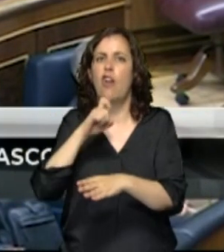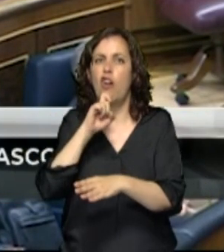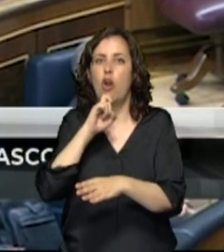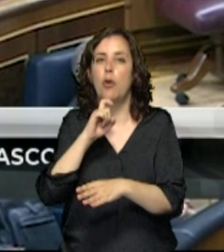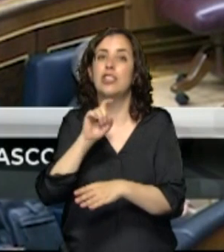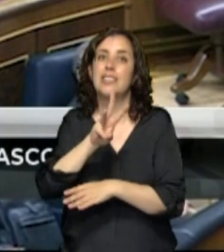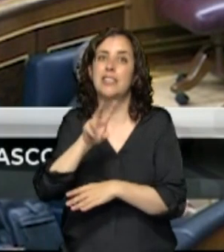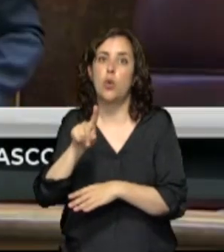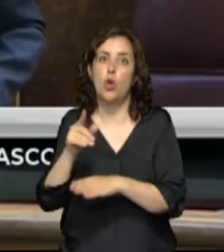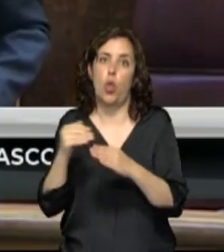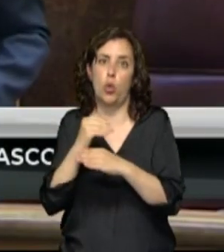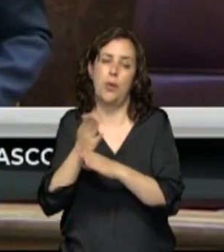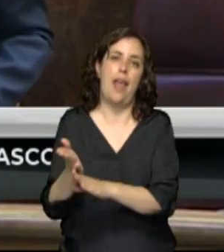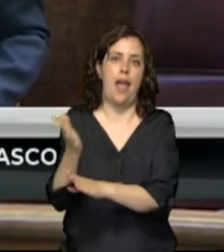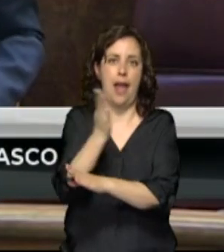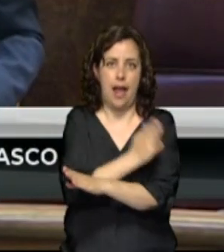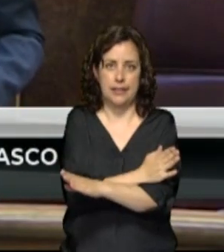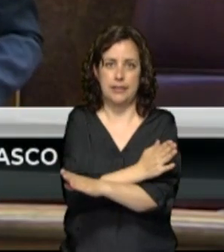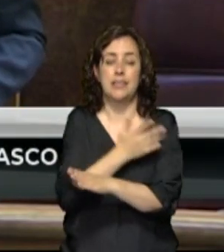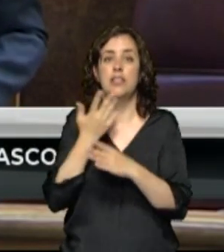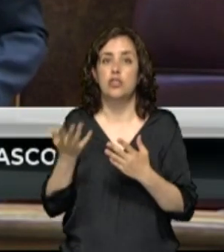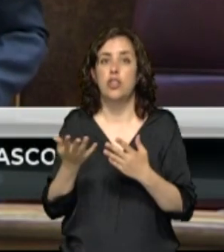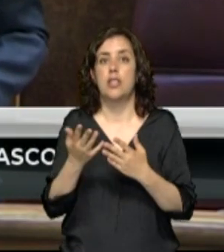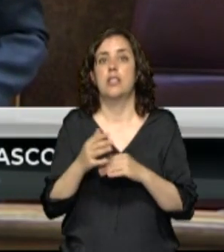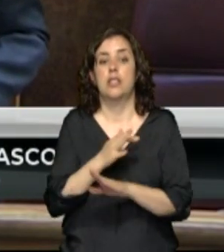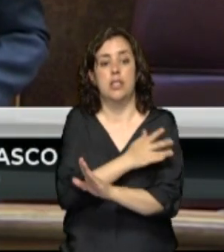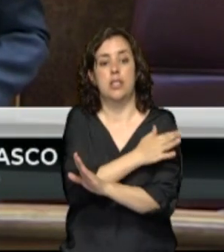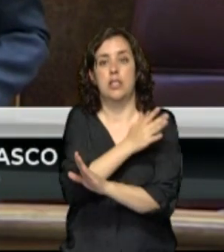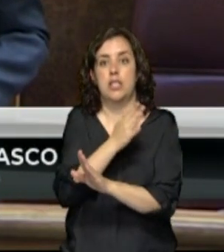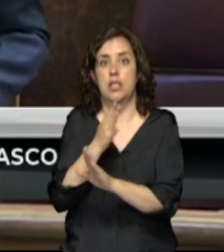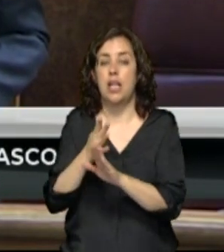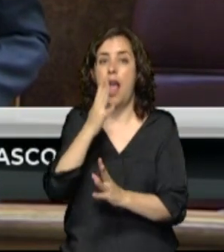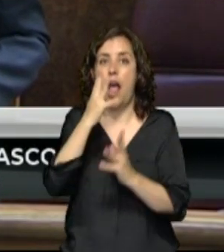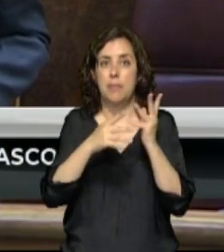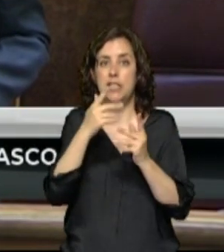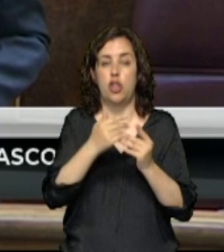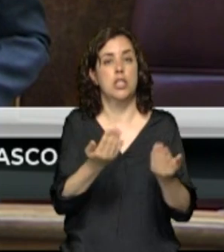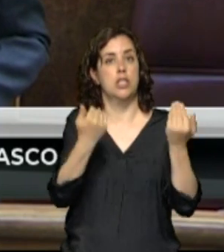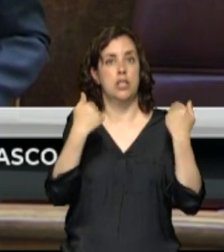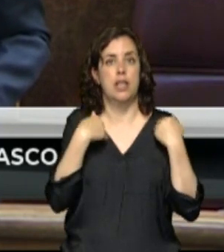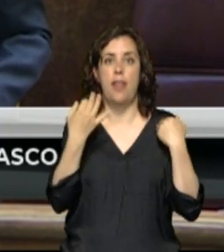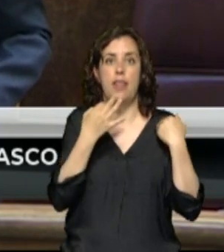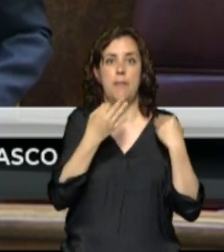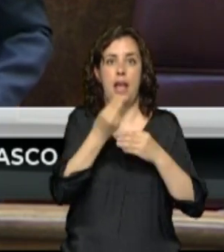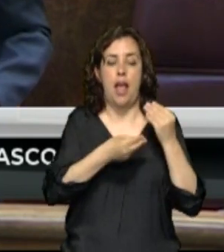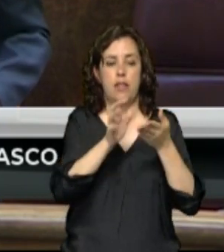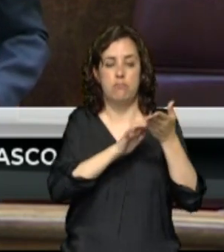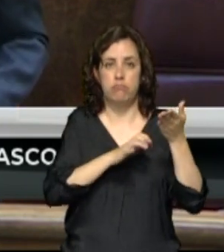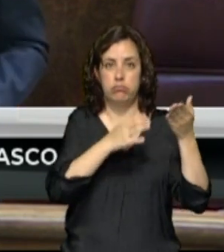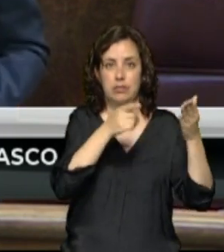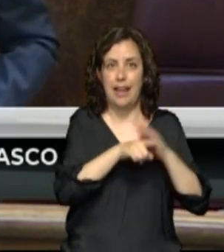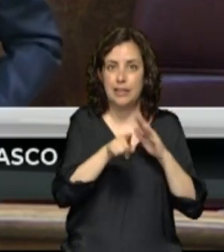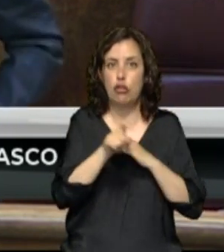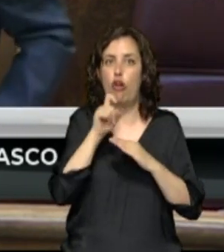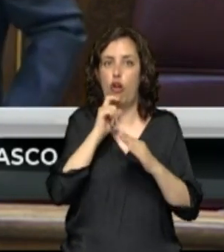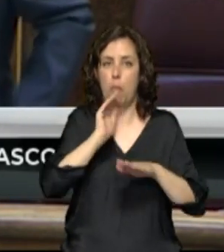octubre. Hasta ese momento, las administraciones competentes acordarán una encomienda de gestión para realizar las actuaciones que permitan